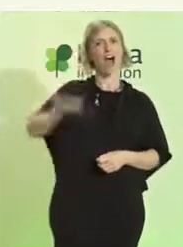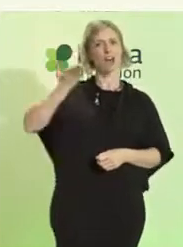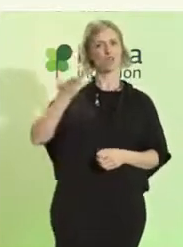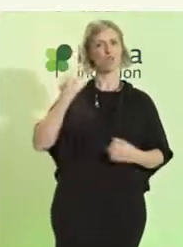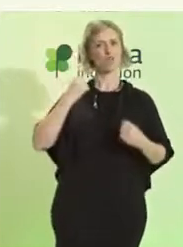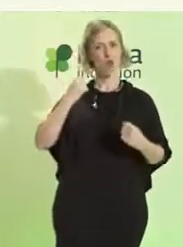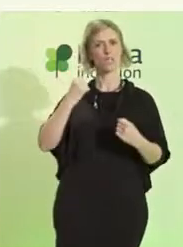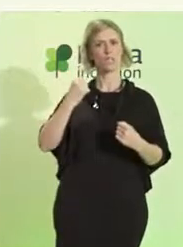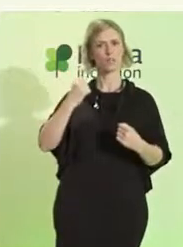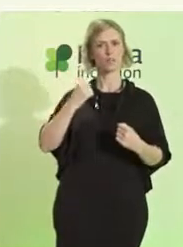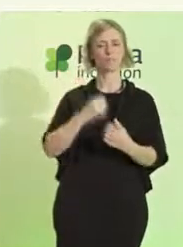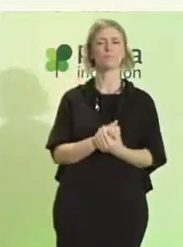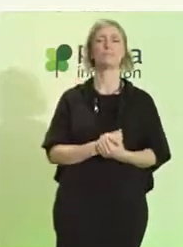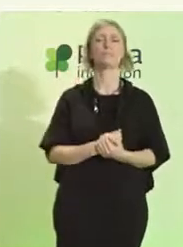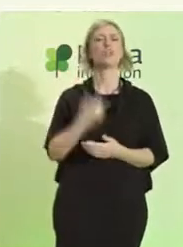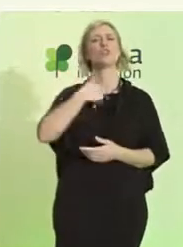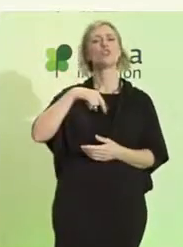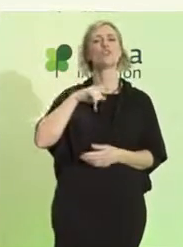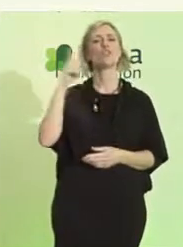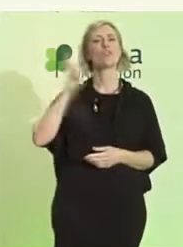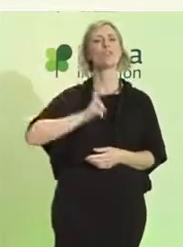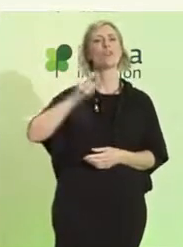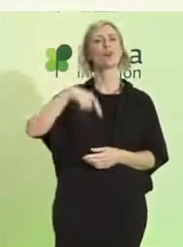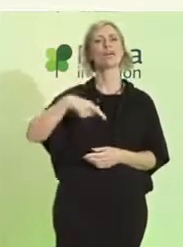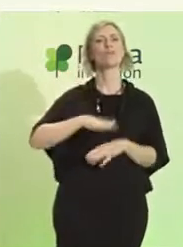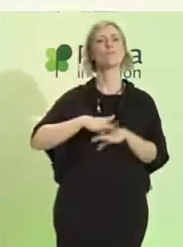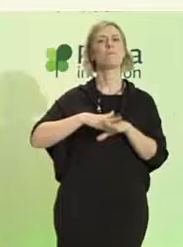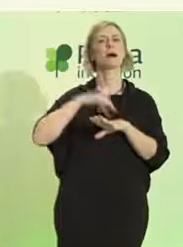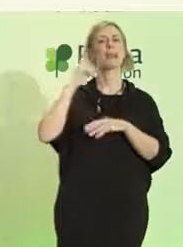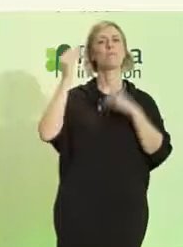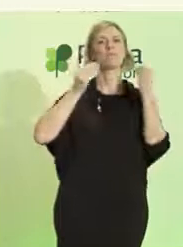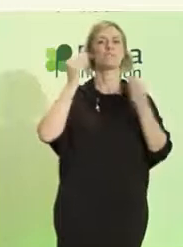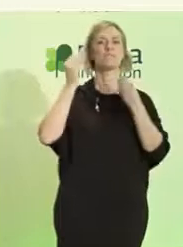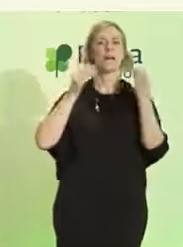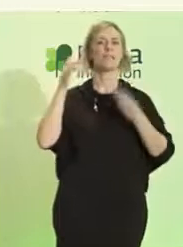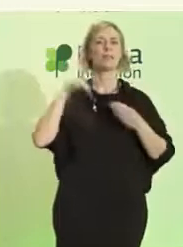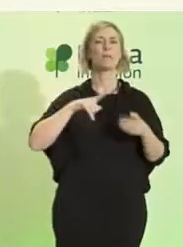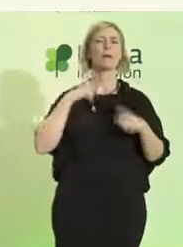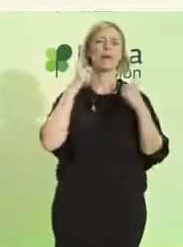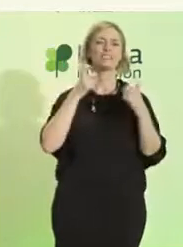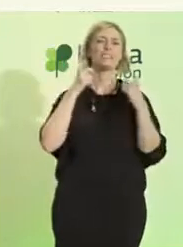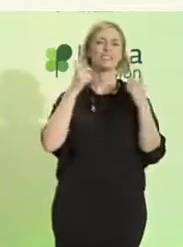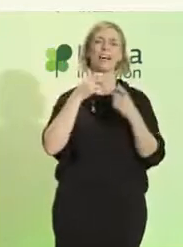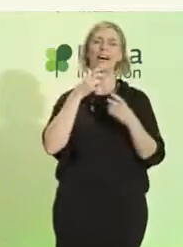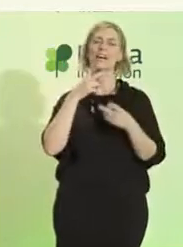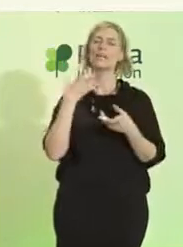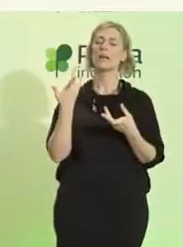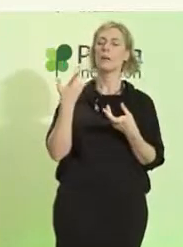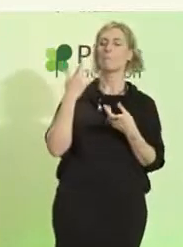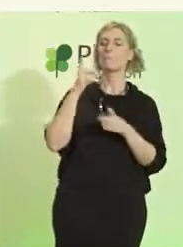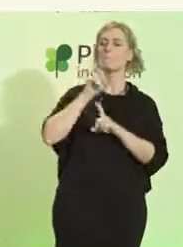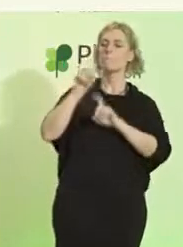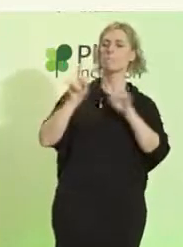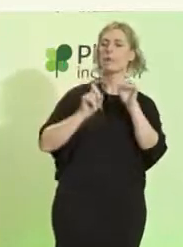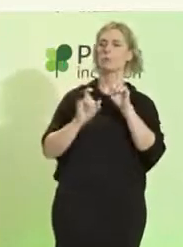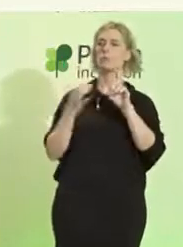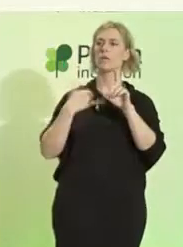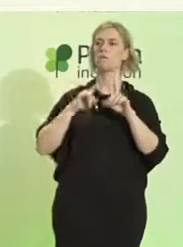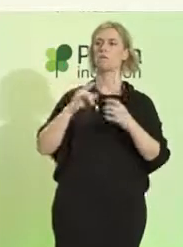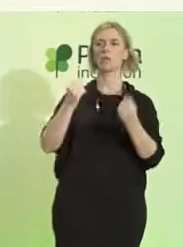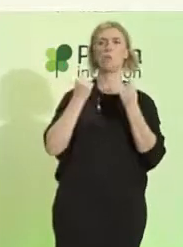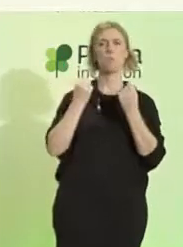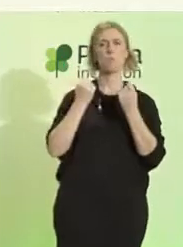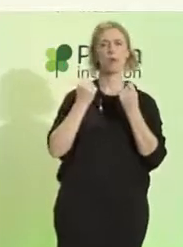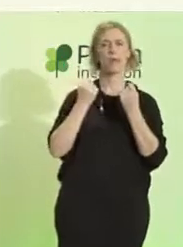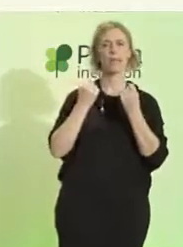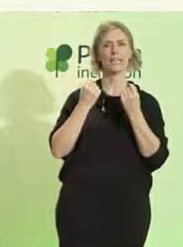Hemos venido a reflexionar y a tratar de responder a la pregunta de cómo podemos recuperar el poder y el control